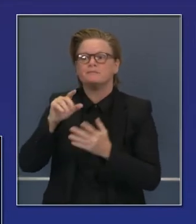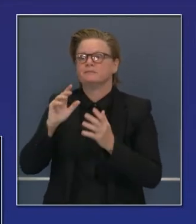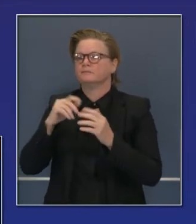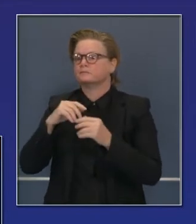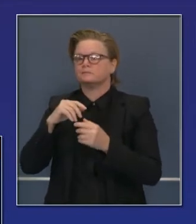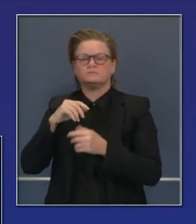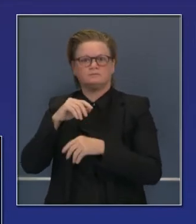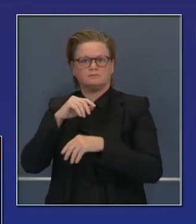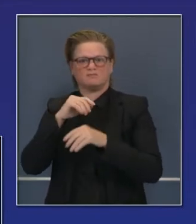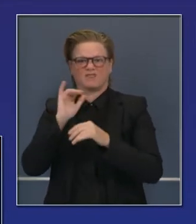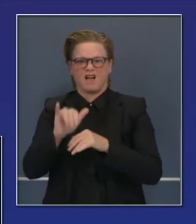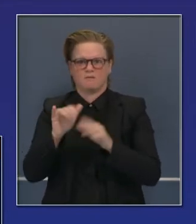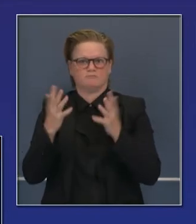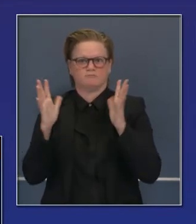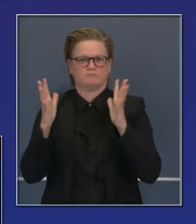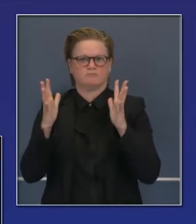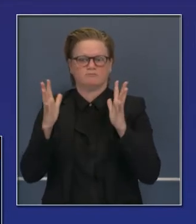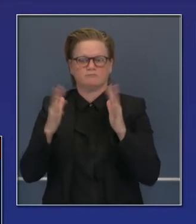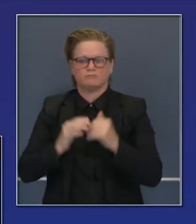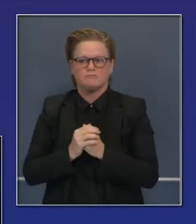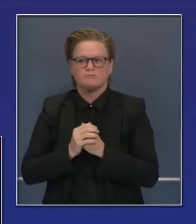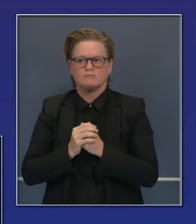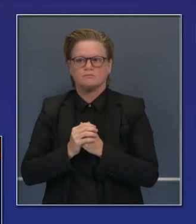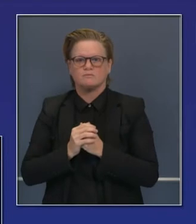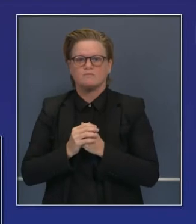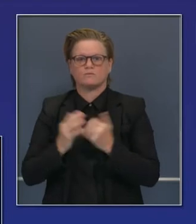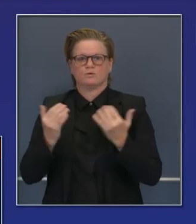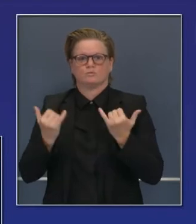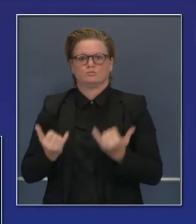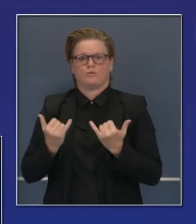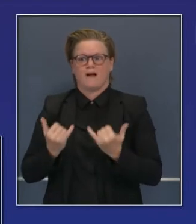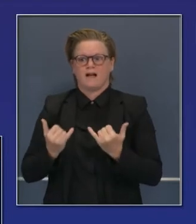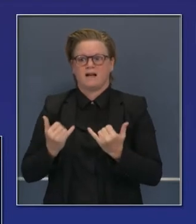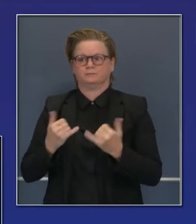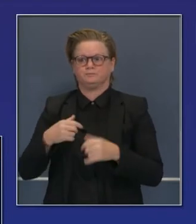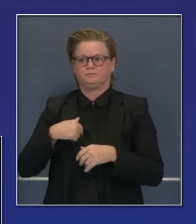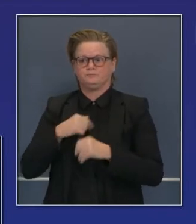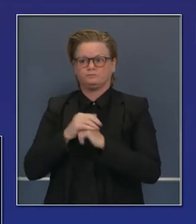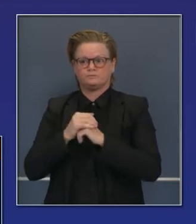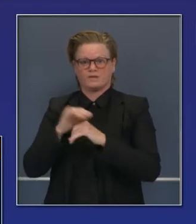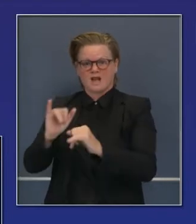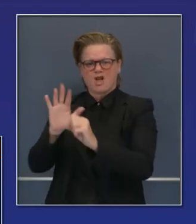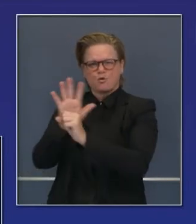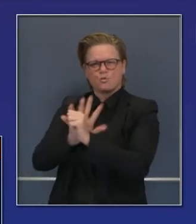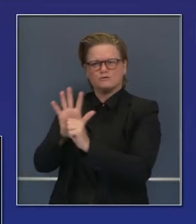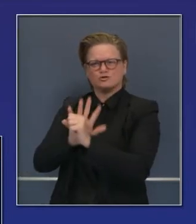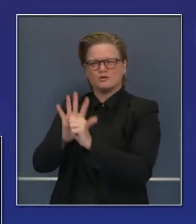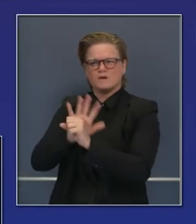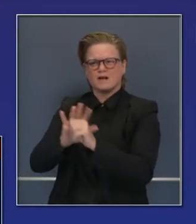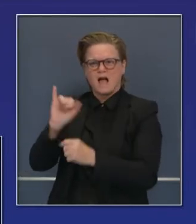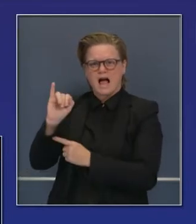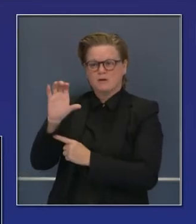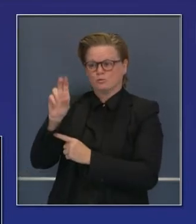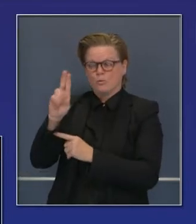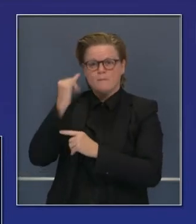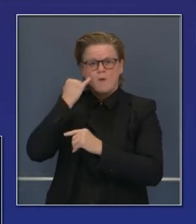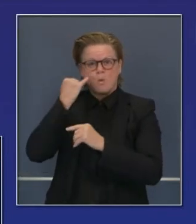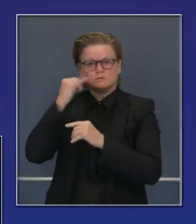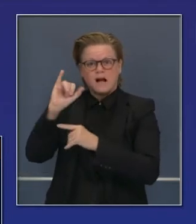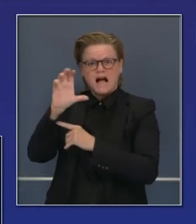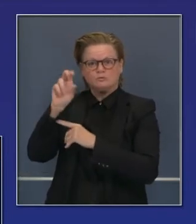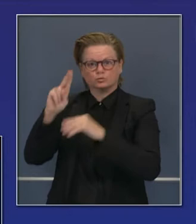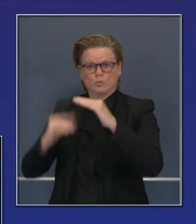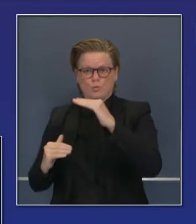Y esto es lo que vamos a presentarles hoy. Regiones donde la capacidad de ingresos a unidades de cuidados intensivos ha